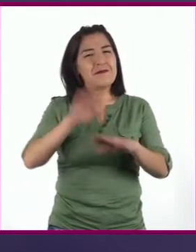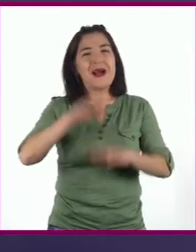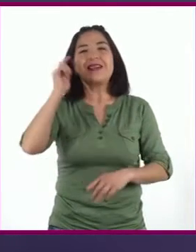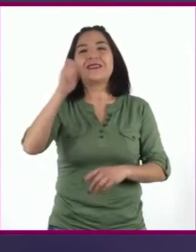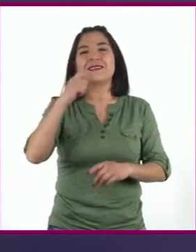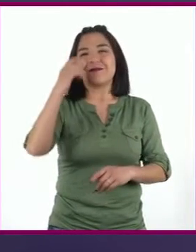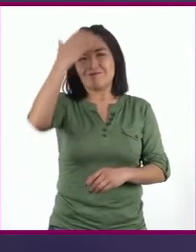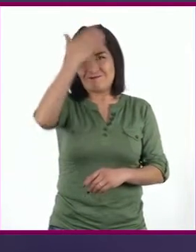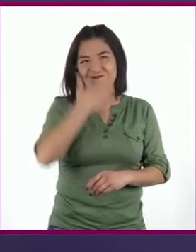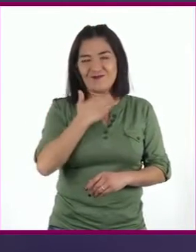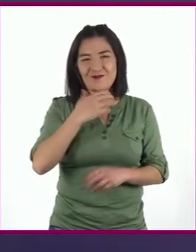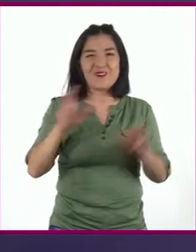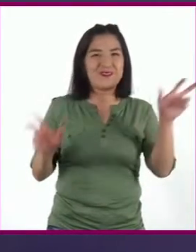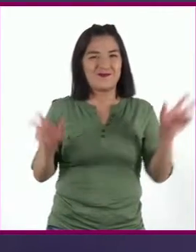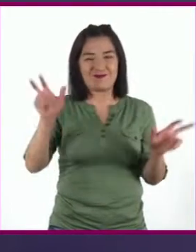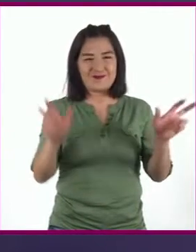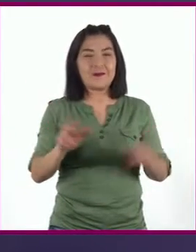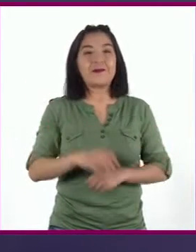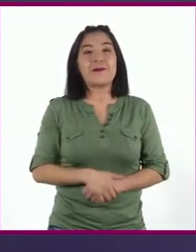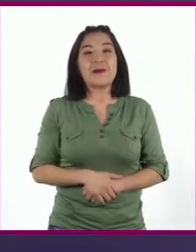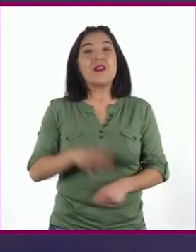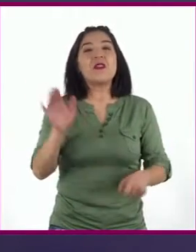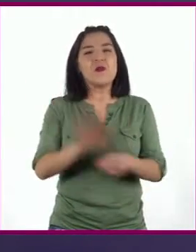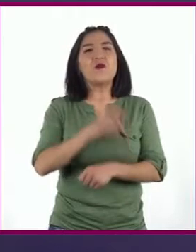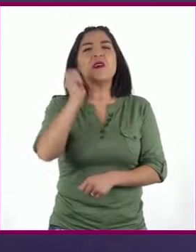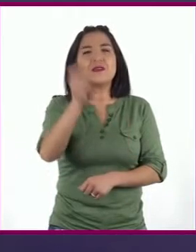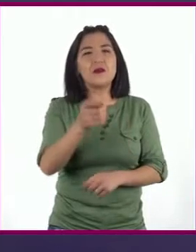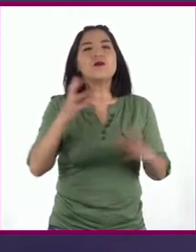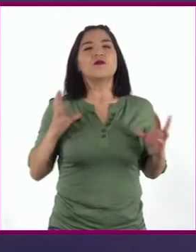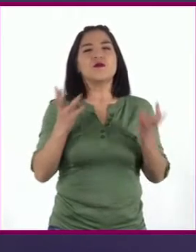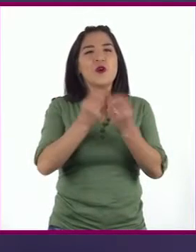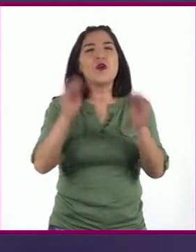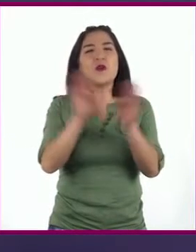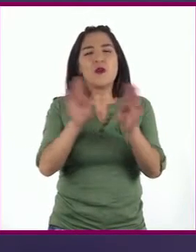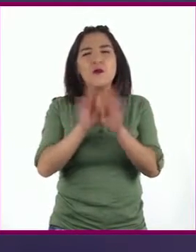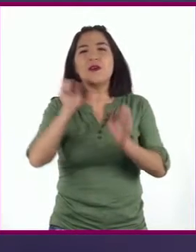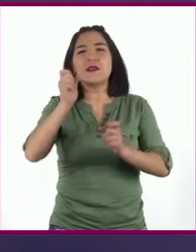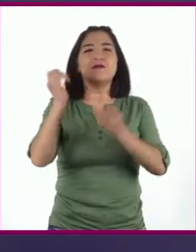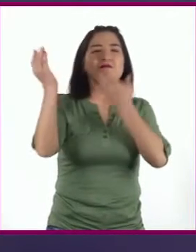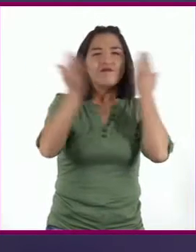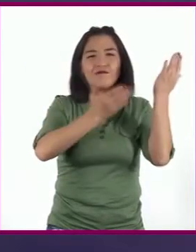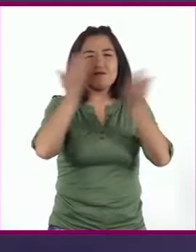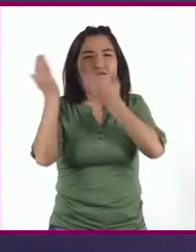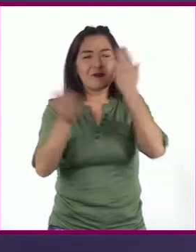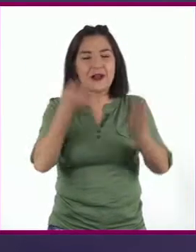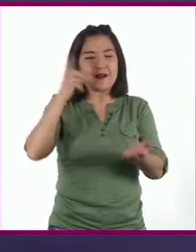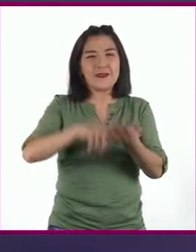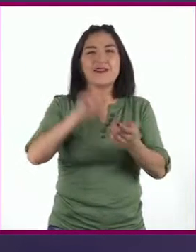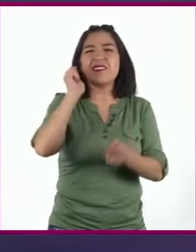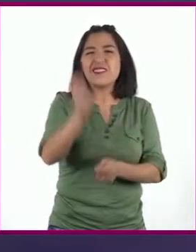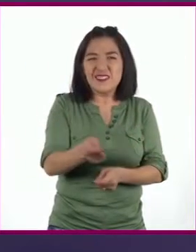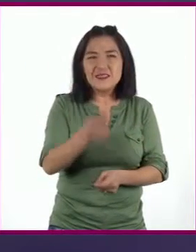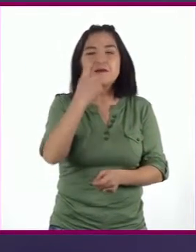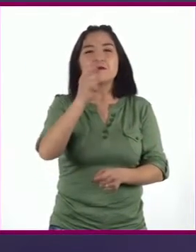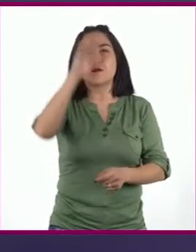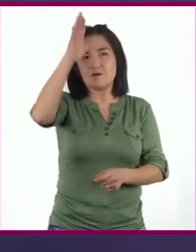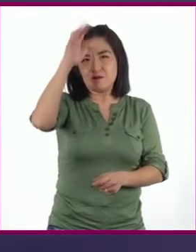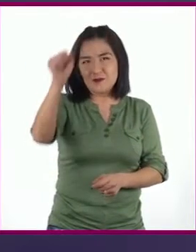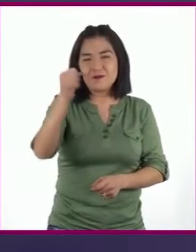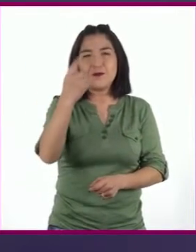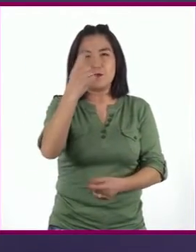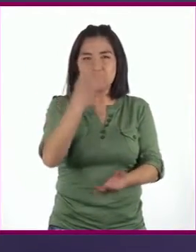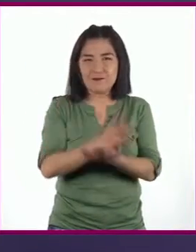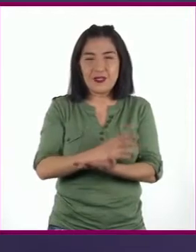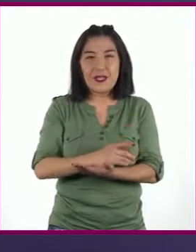escarabajo. Y esto es porque juntos analizaremos cómo se presentan las definiciones sobre un mismo concepto